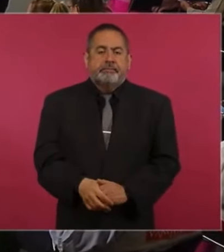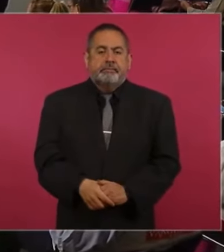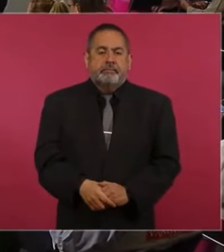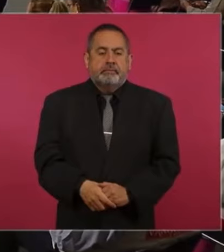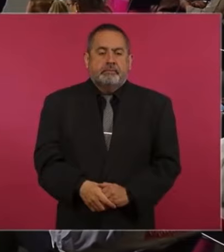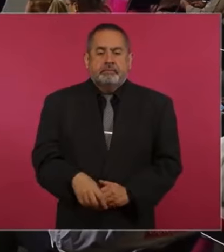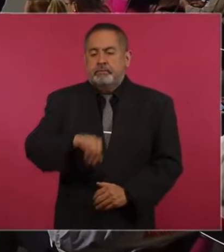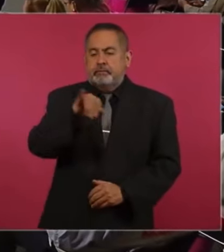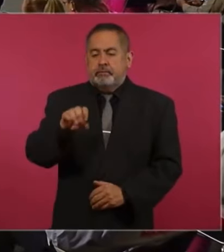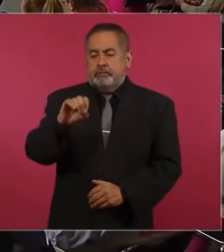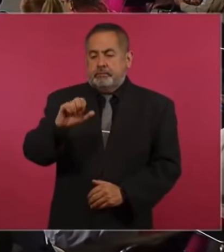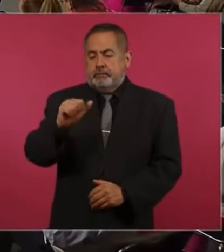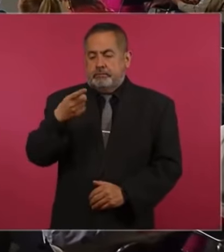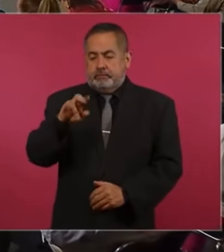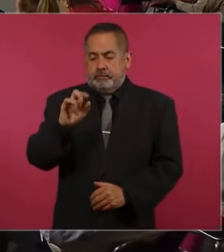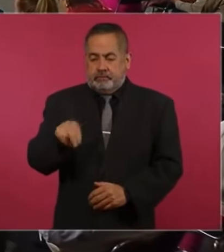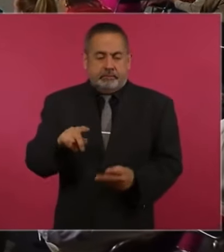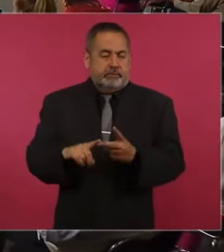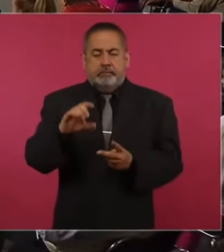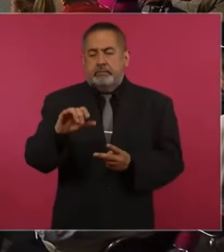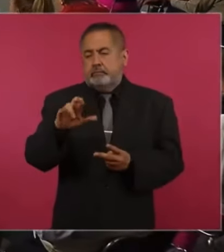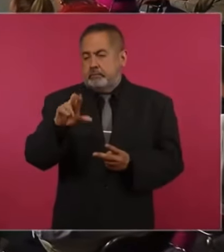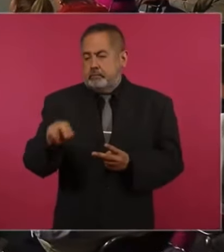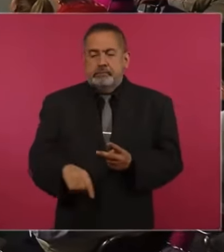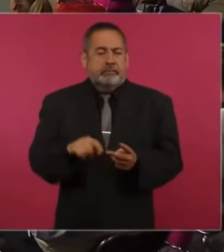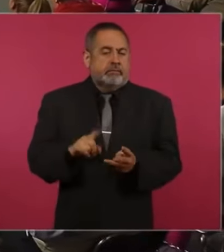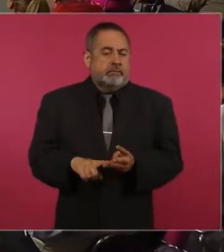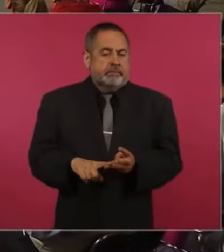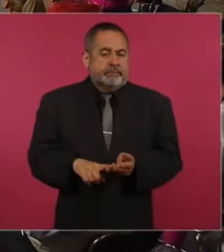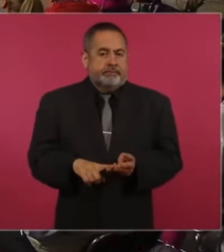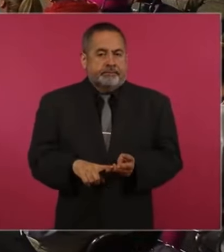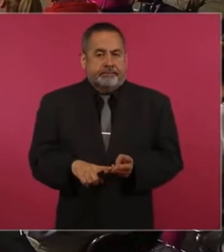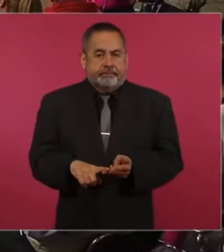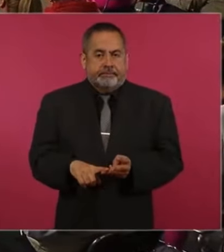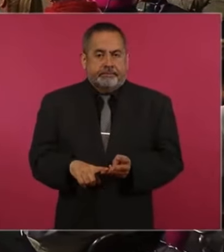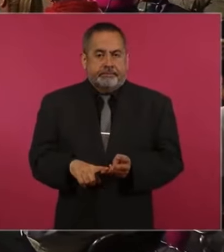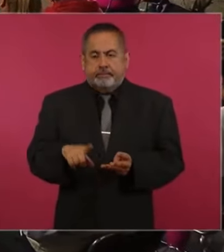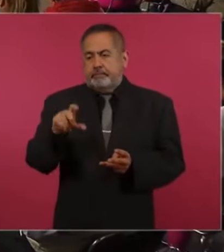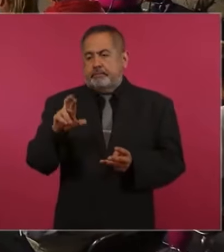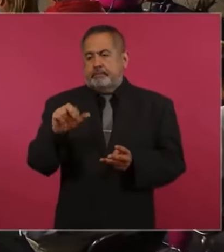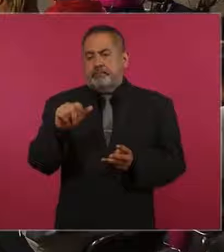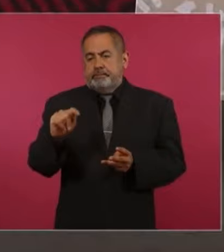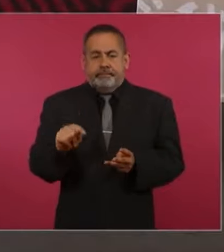Joaquín, Ciro, Loret,